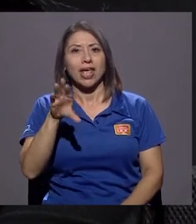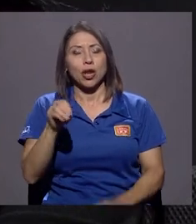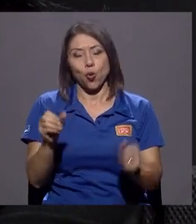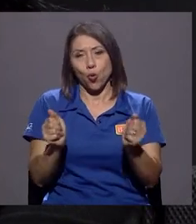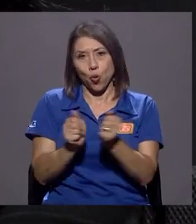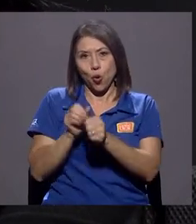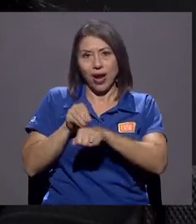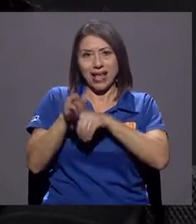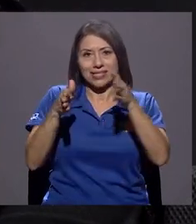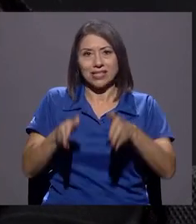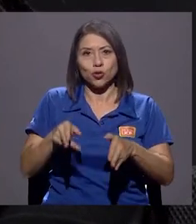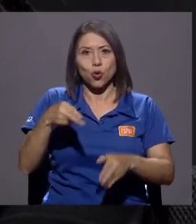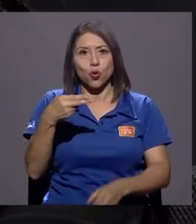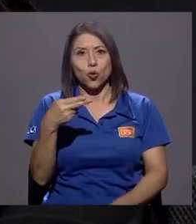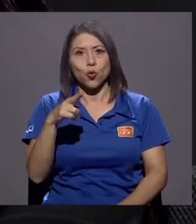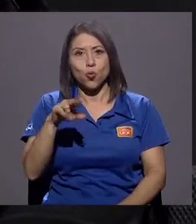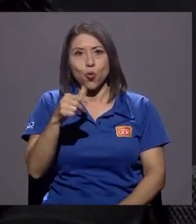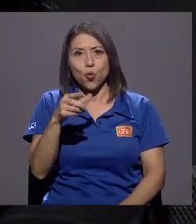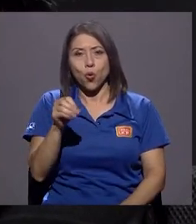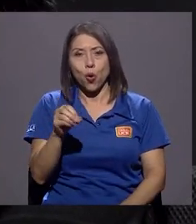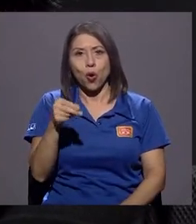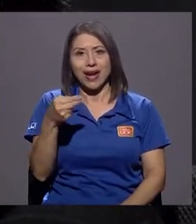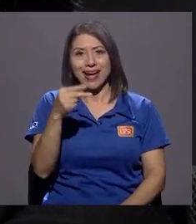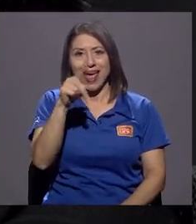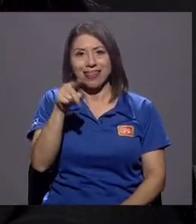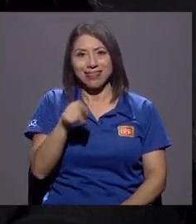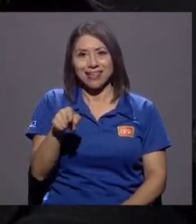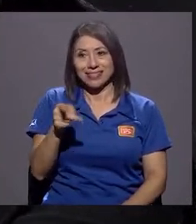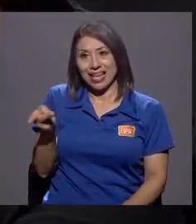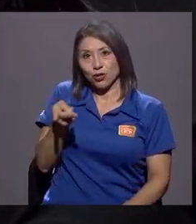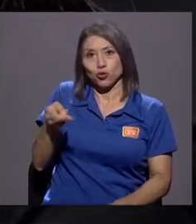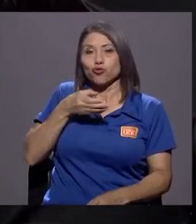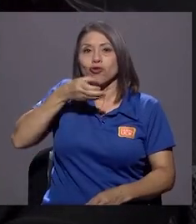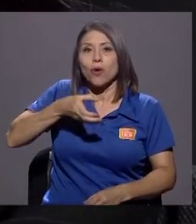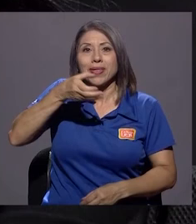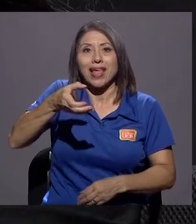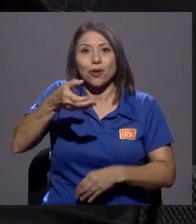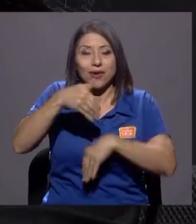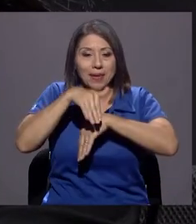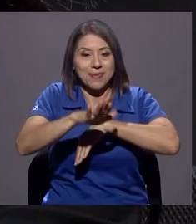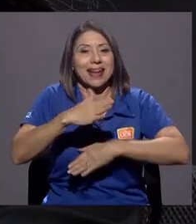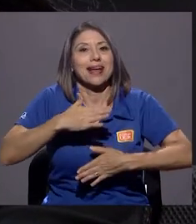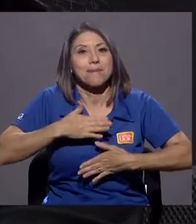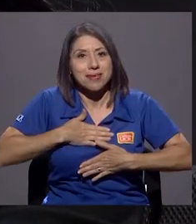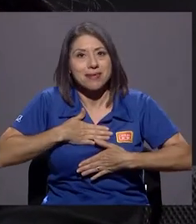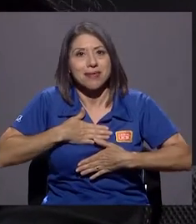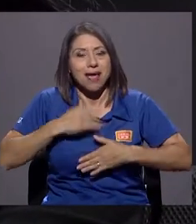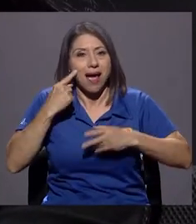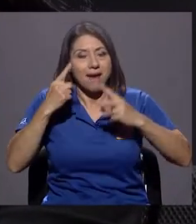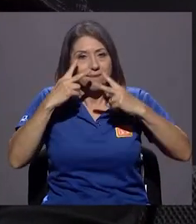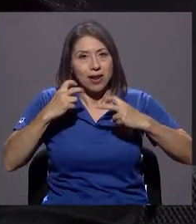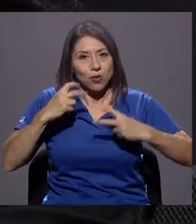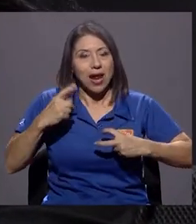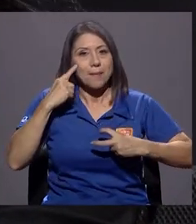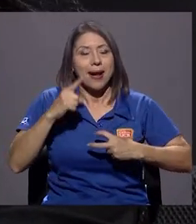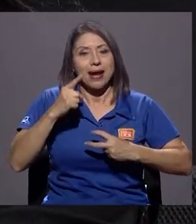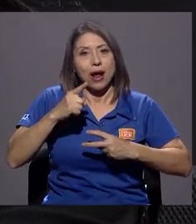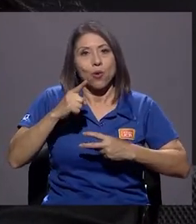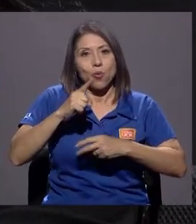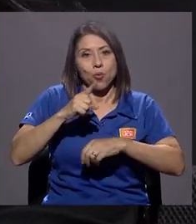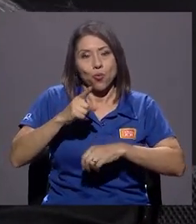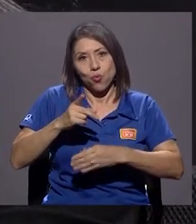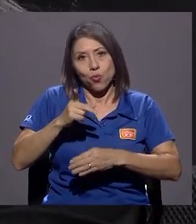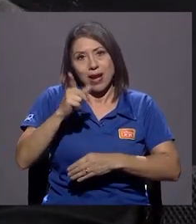fueron los que recomendaron que me enviaran a valorar para una jubilación por mejor servicio, y por su parte